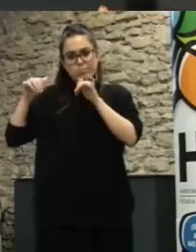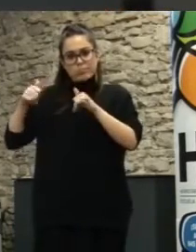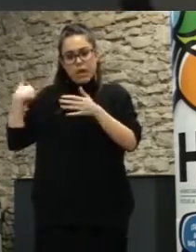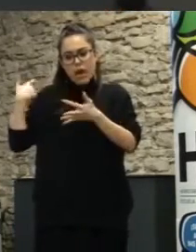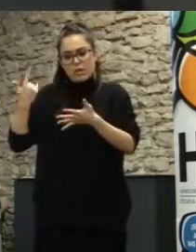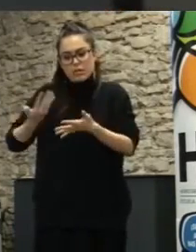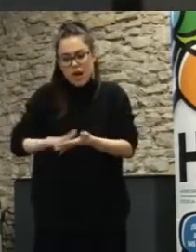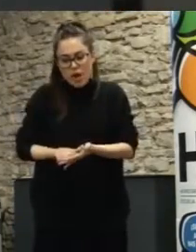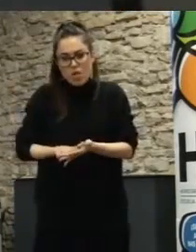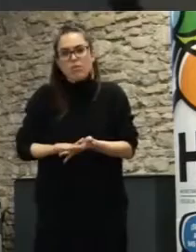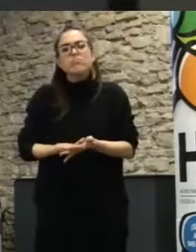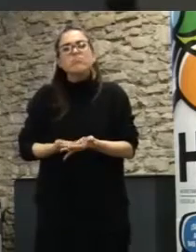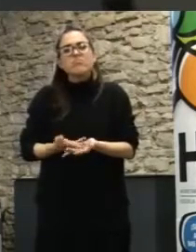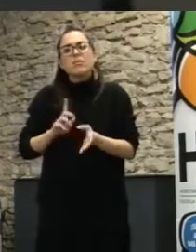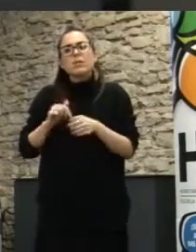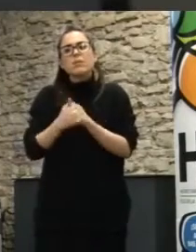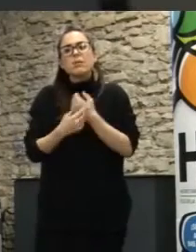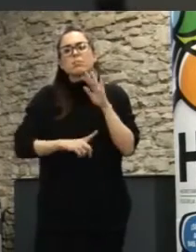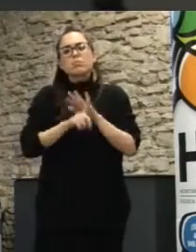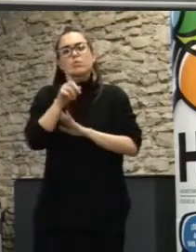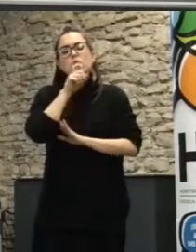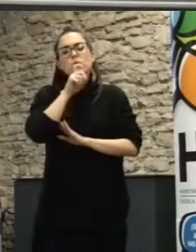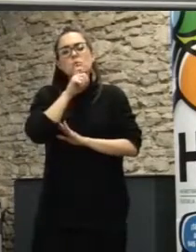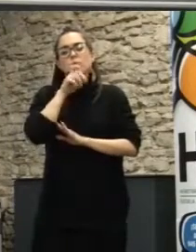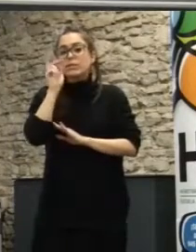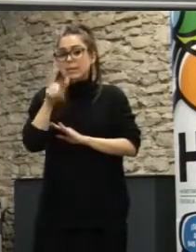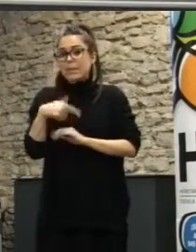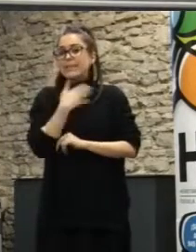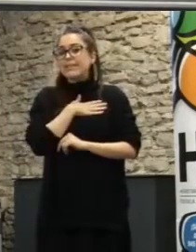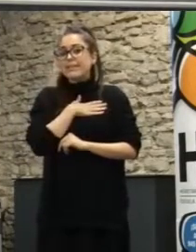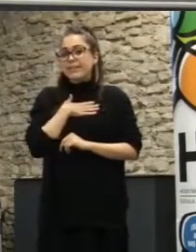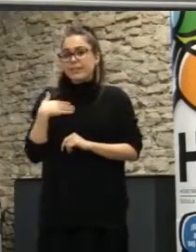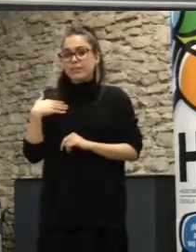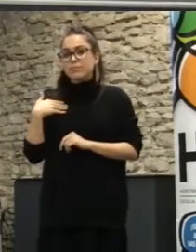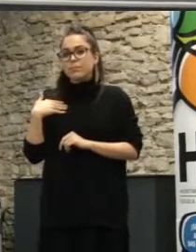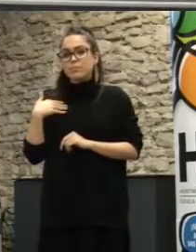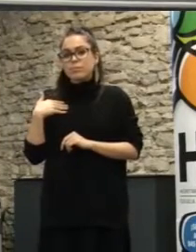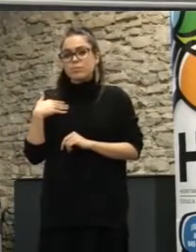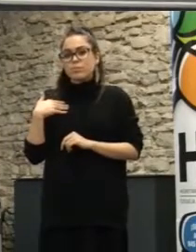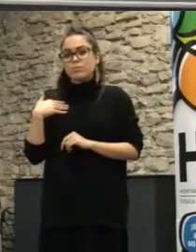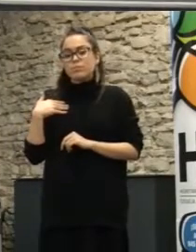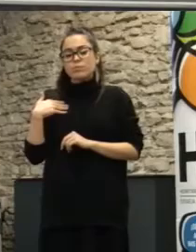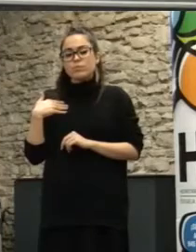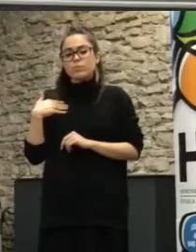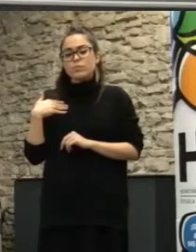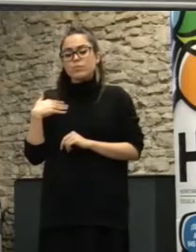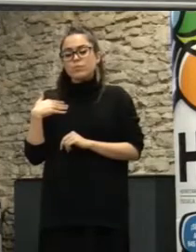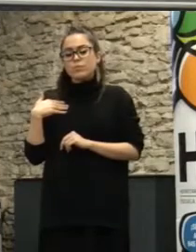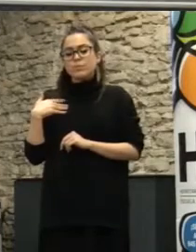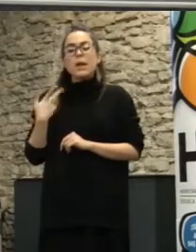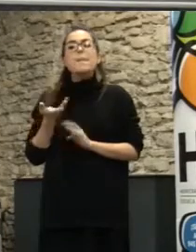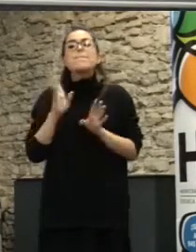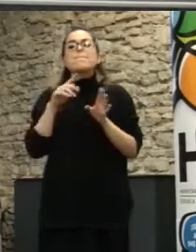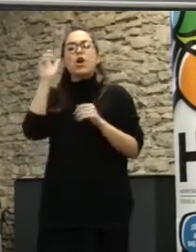enmarcar de qué estamos hablando. Y también vamos a acercarnos al concepto de